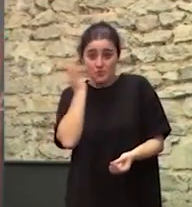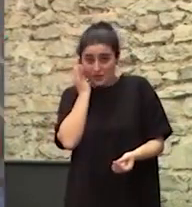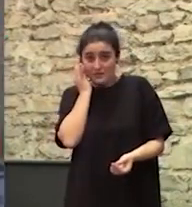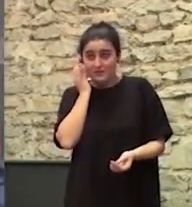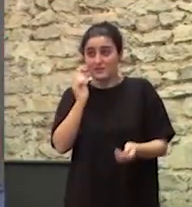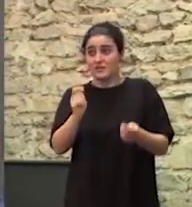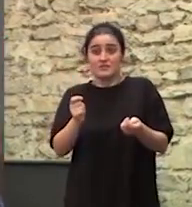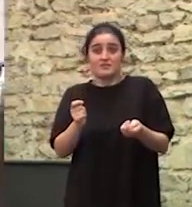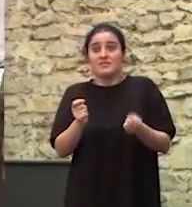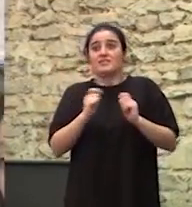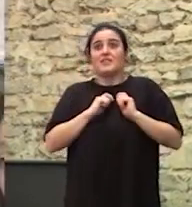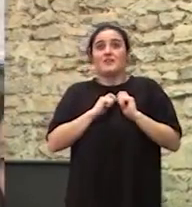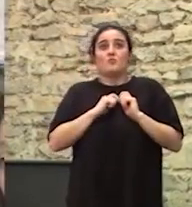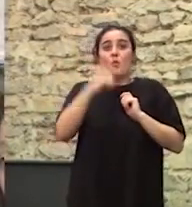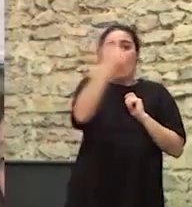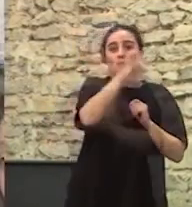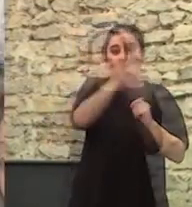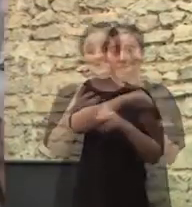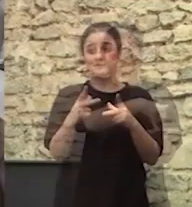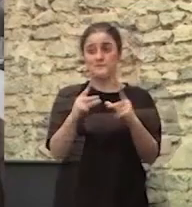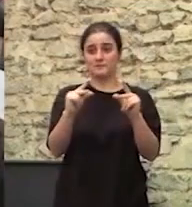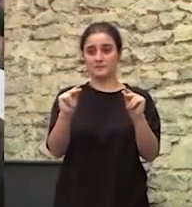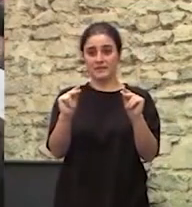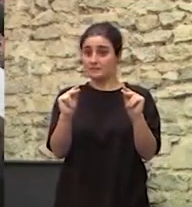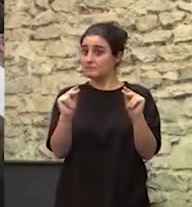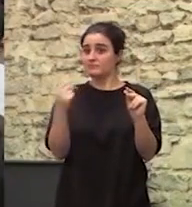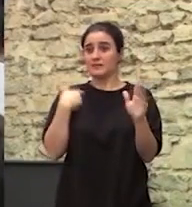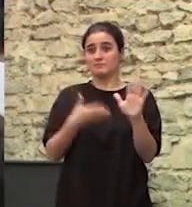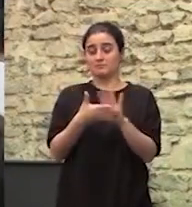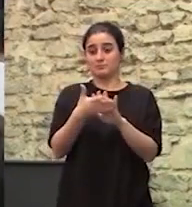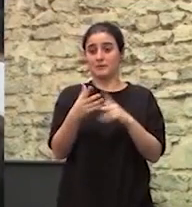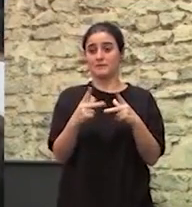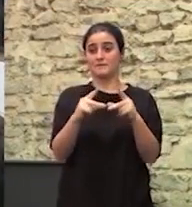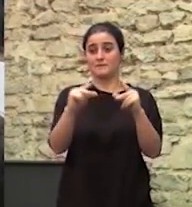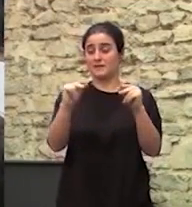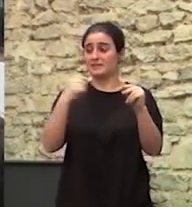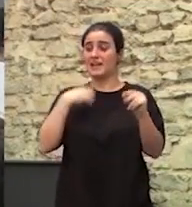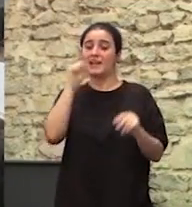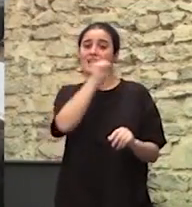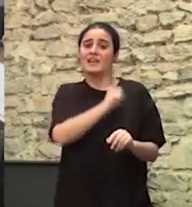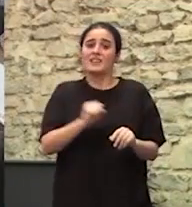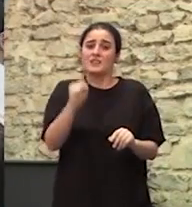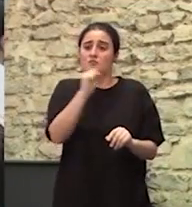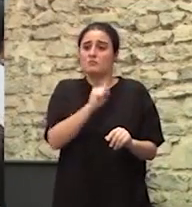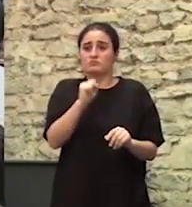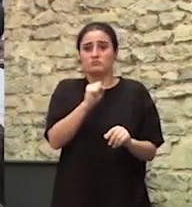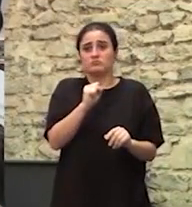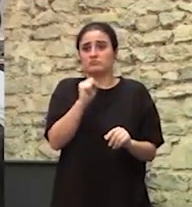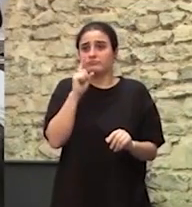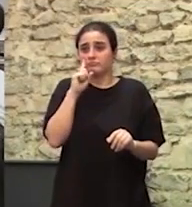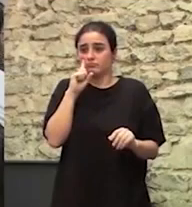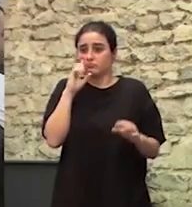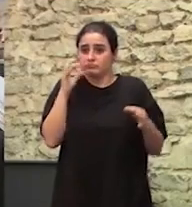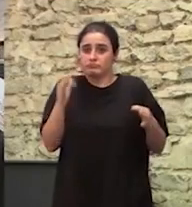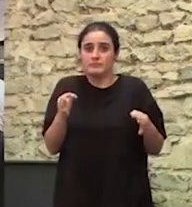débiles y hacen más débiles a los hombres vamos a terminar con una canción que realmente